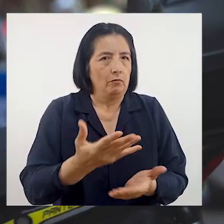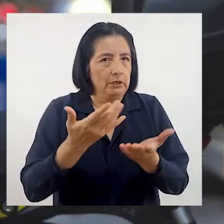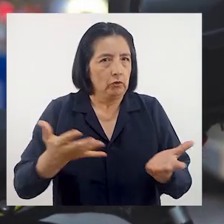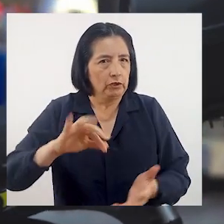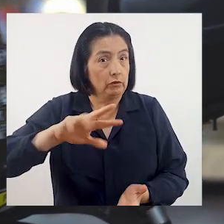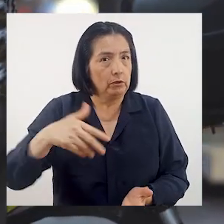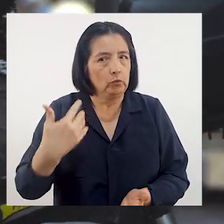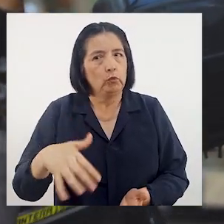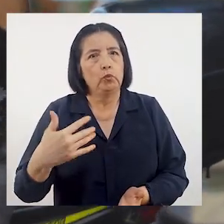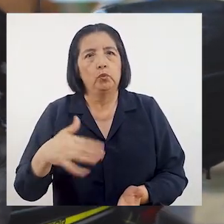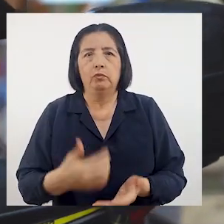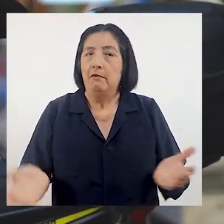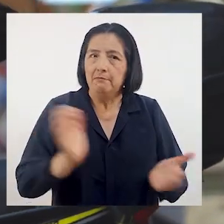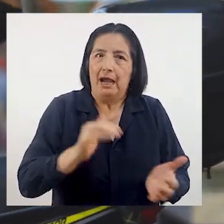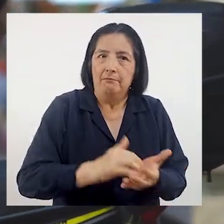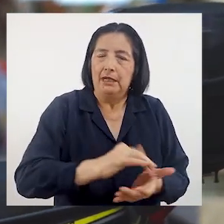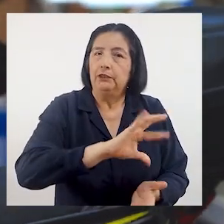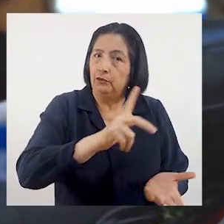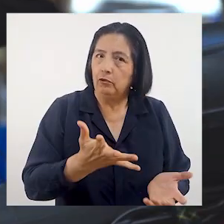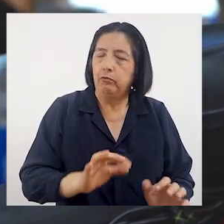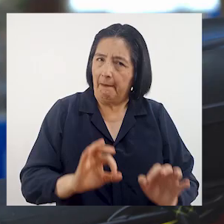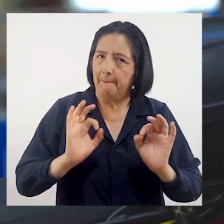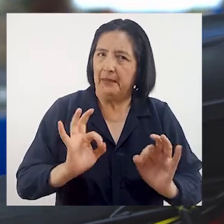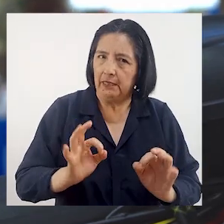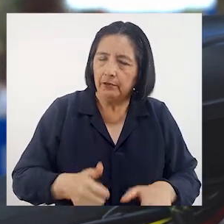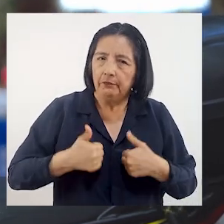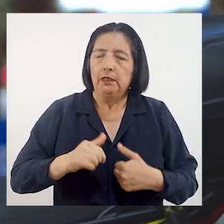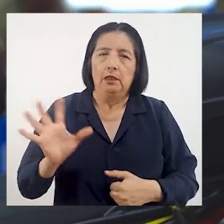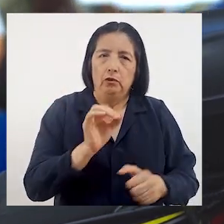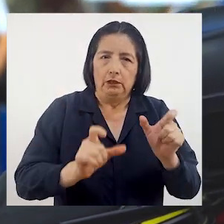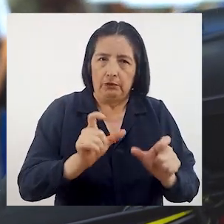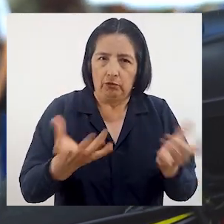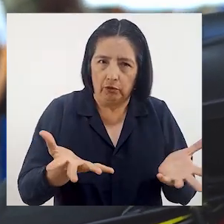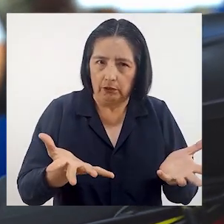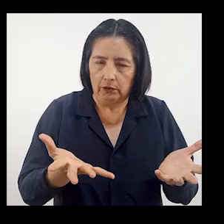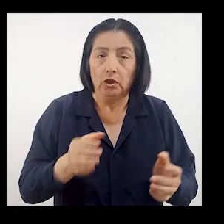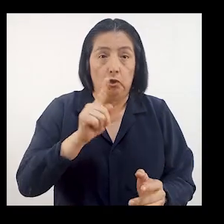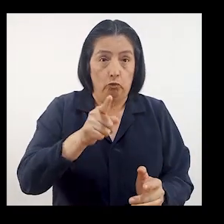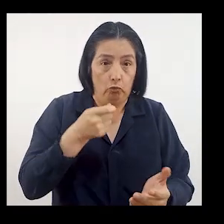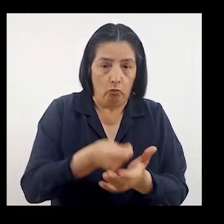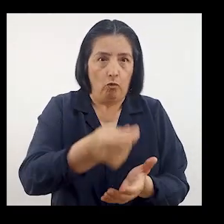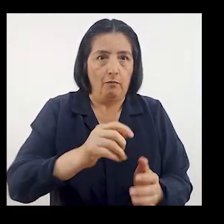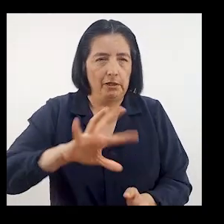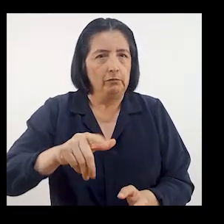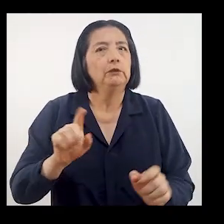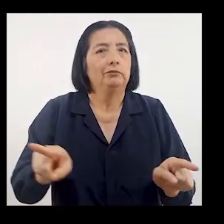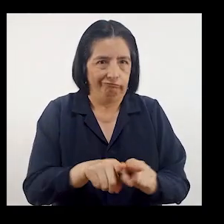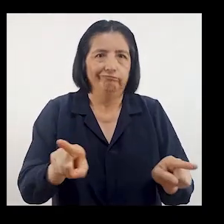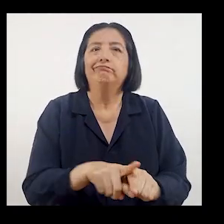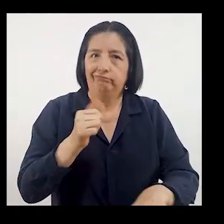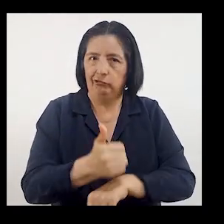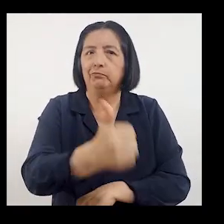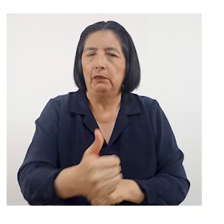Al comprar objetos robados, alimentas el delito, poniendo en riesgo la vida de todos. Si compras robado,